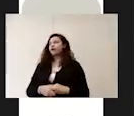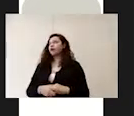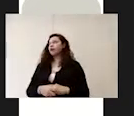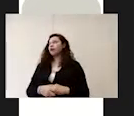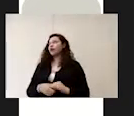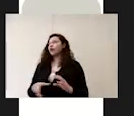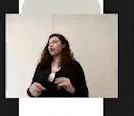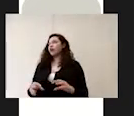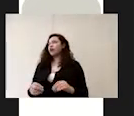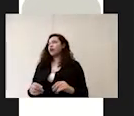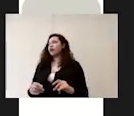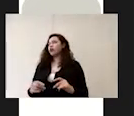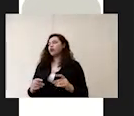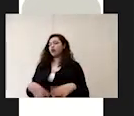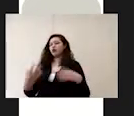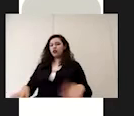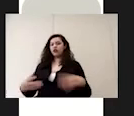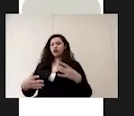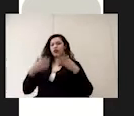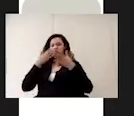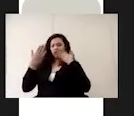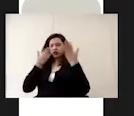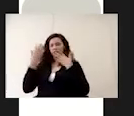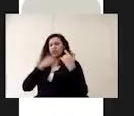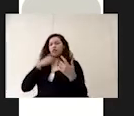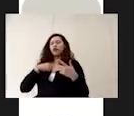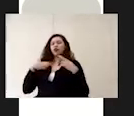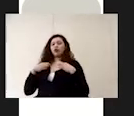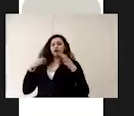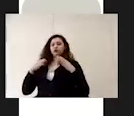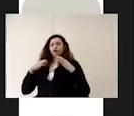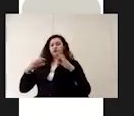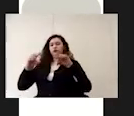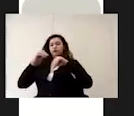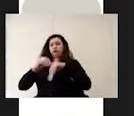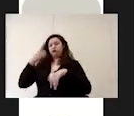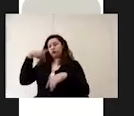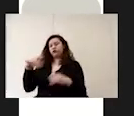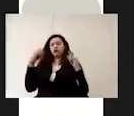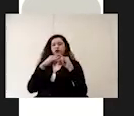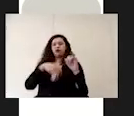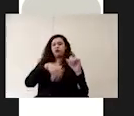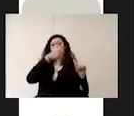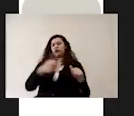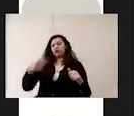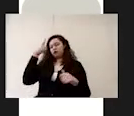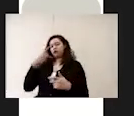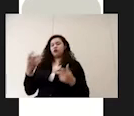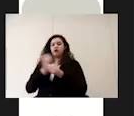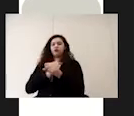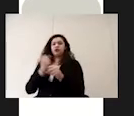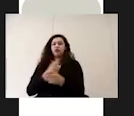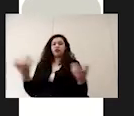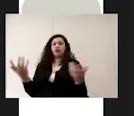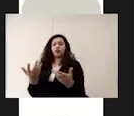los estudiantes deben asistir con el uniforme establecido para cada institución para el desarrollo de las prácticas